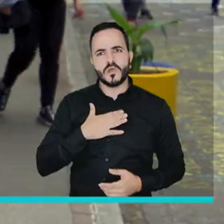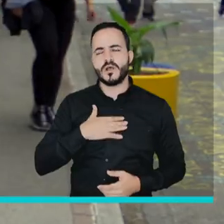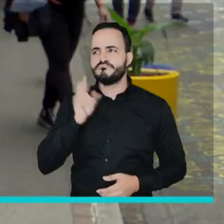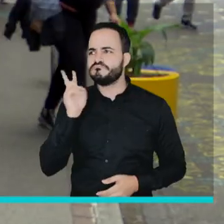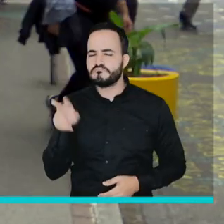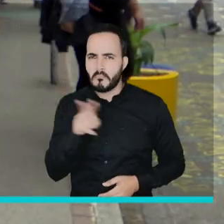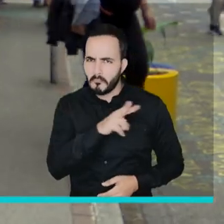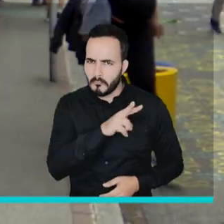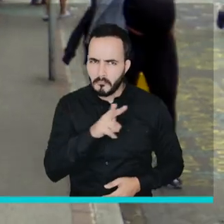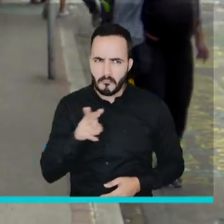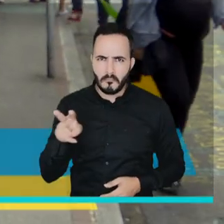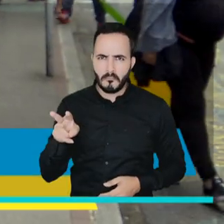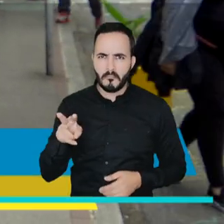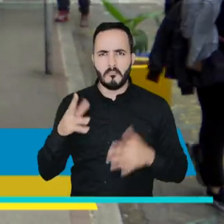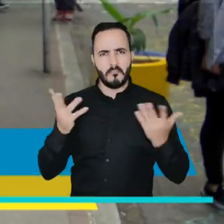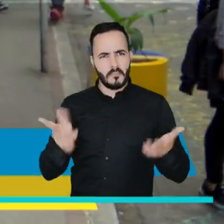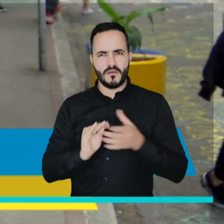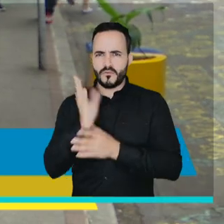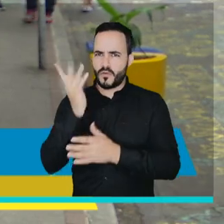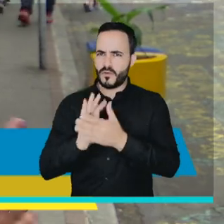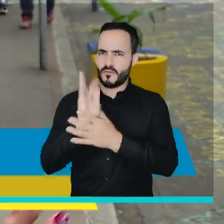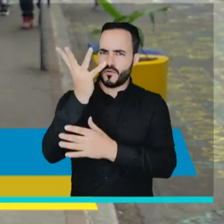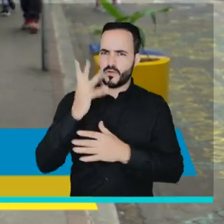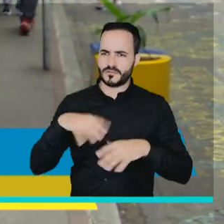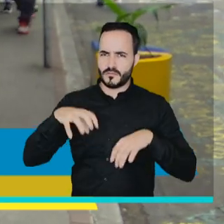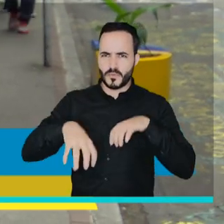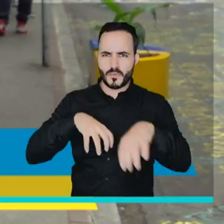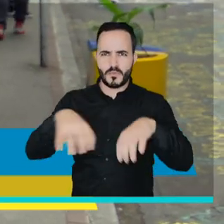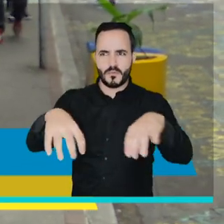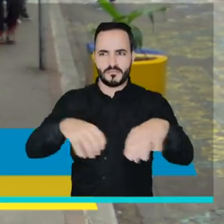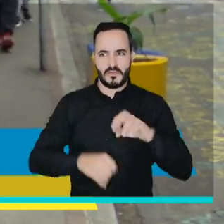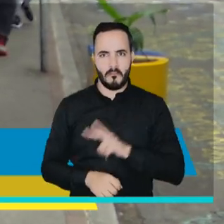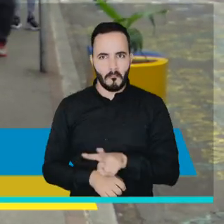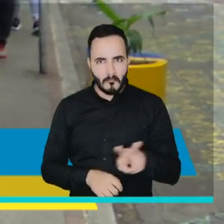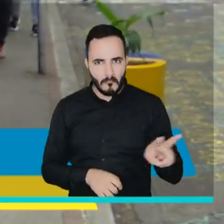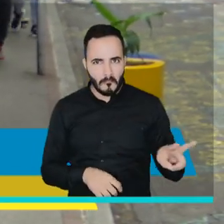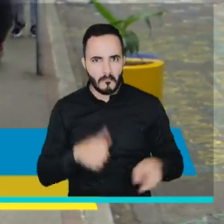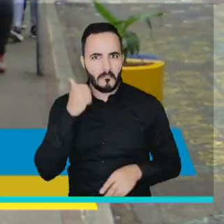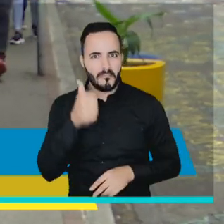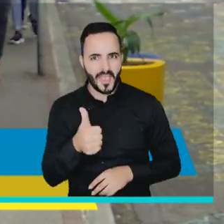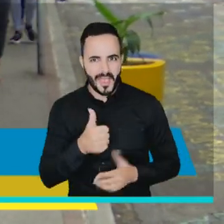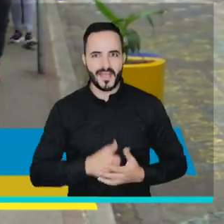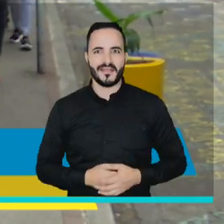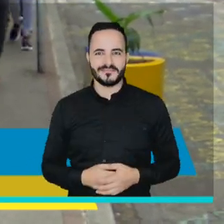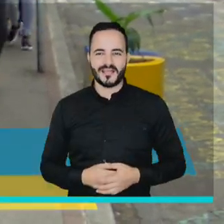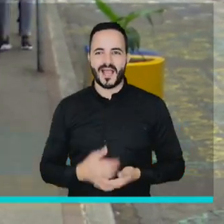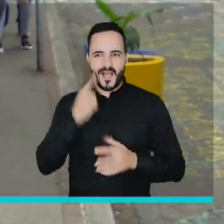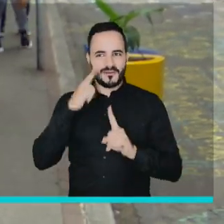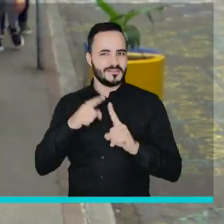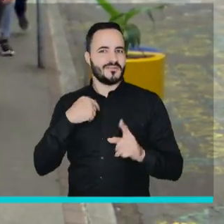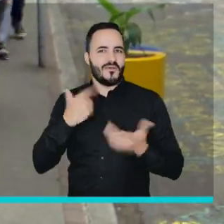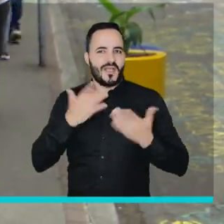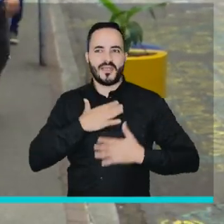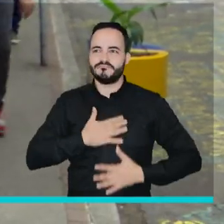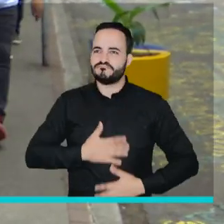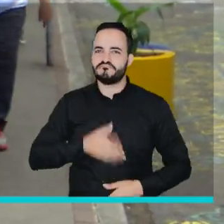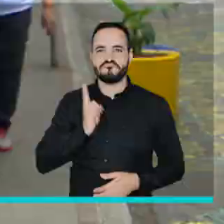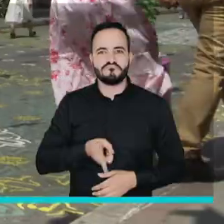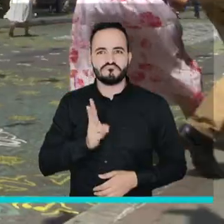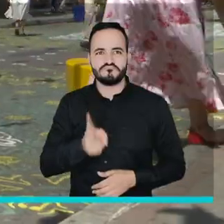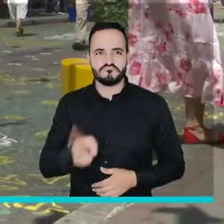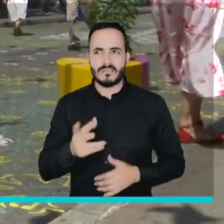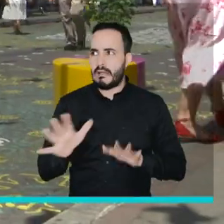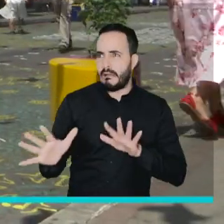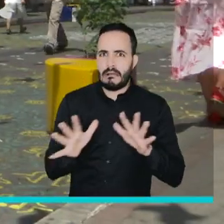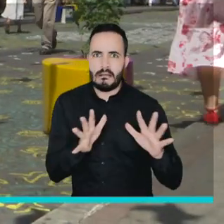Yo estaba mirando y vi que había plantas y todo ahí. Muy bueno, porque así ya puede pasar uno